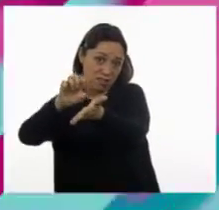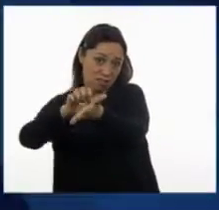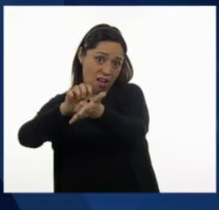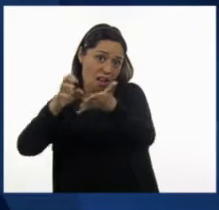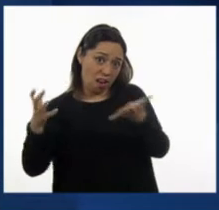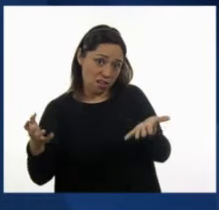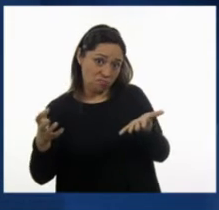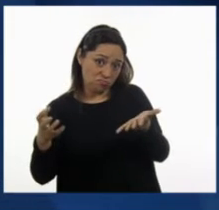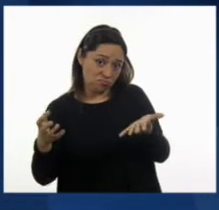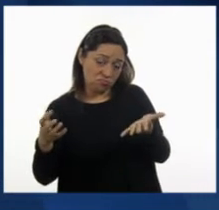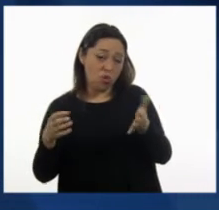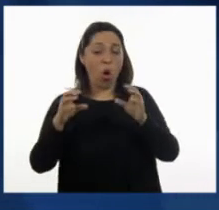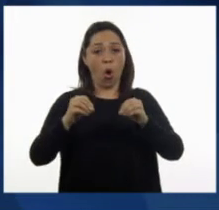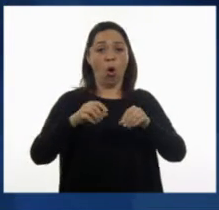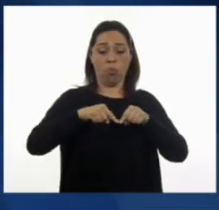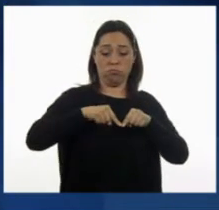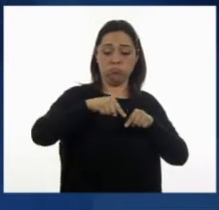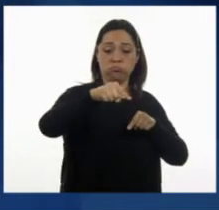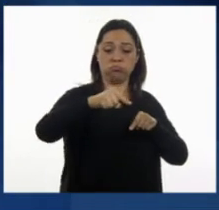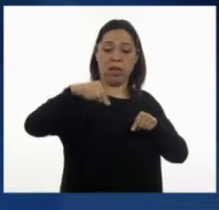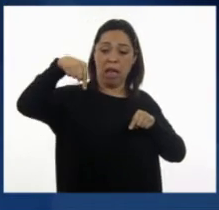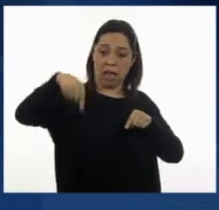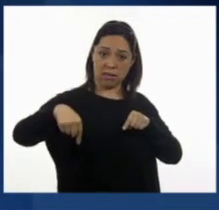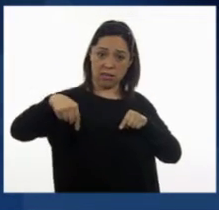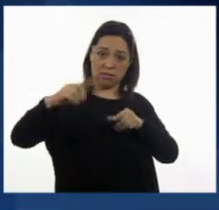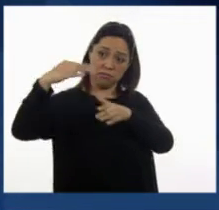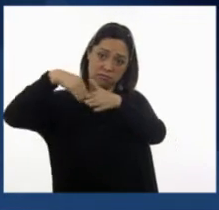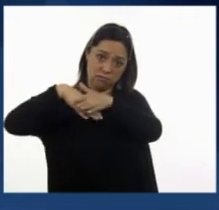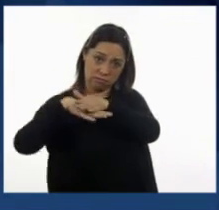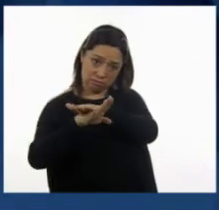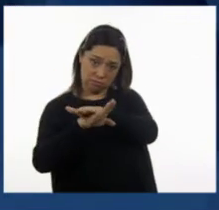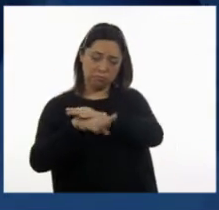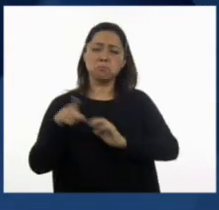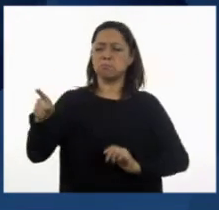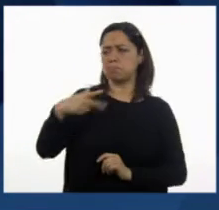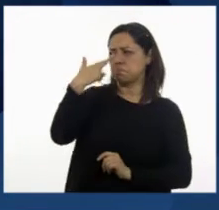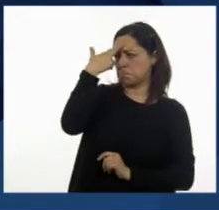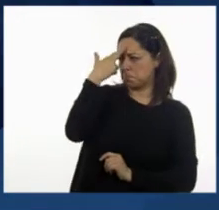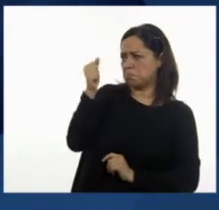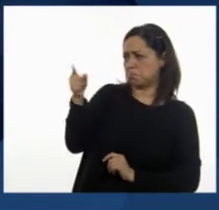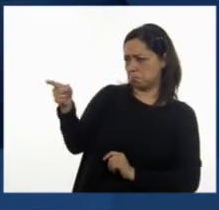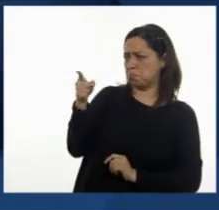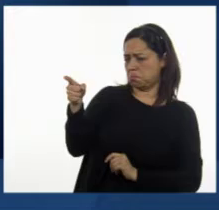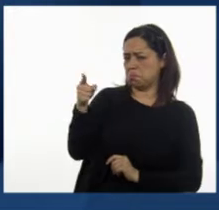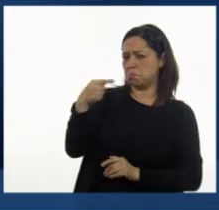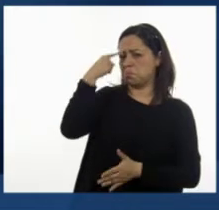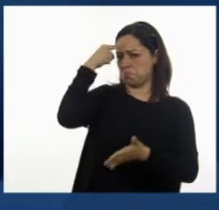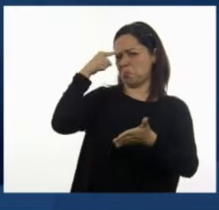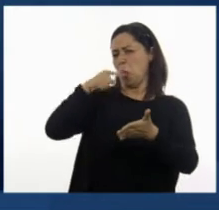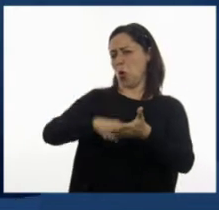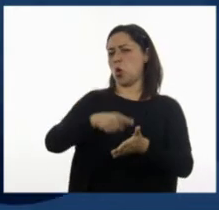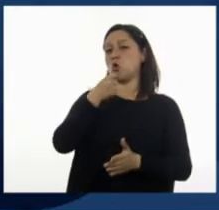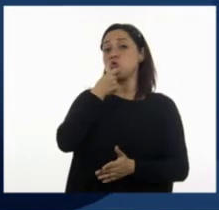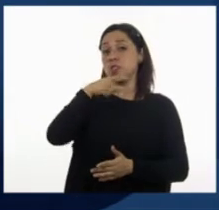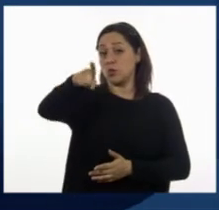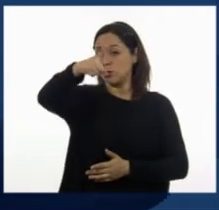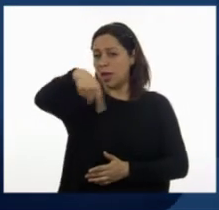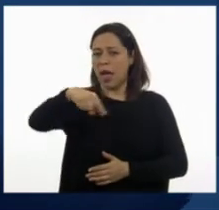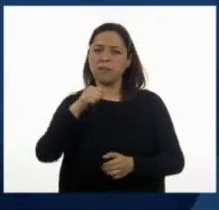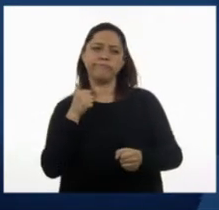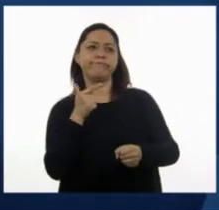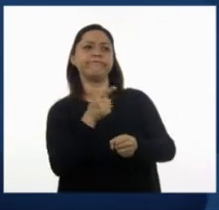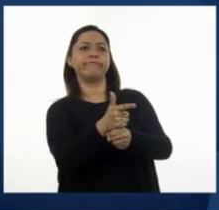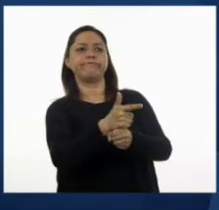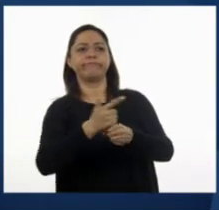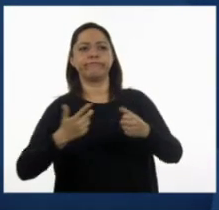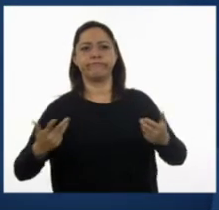a la mitad del teatro. A mí me parece muy bueno el razonamiento que tú haces y que seguramente también los niños al ver, pues ya lo notaron, ¿no? Es